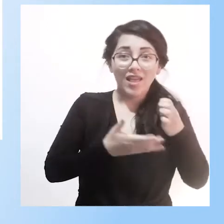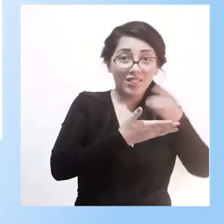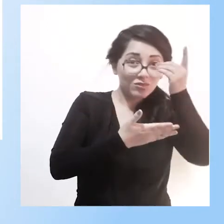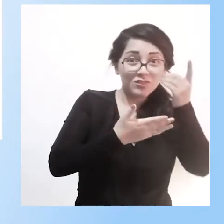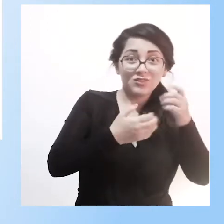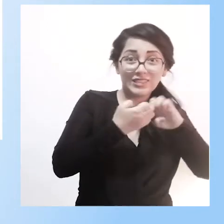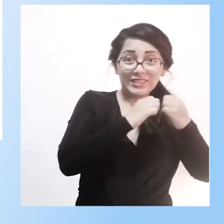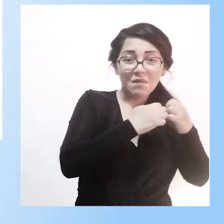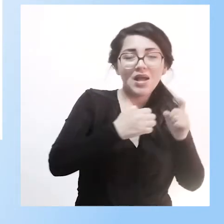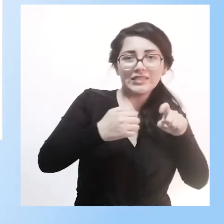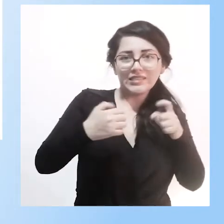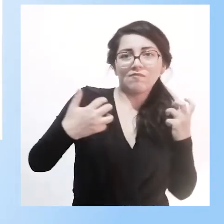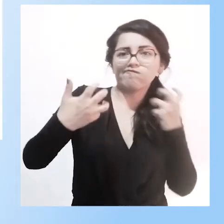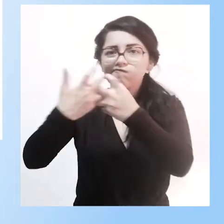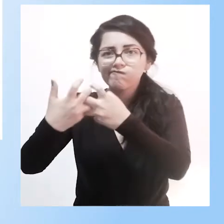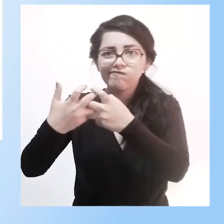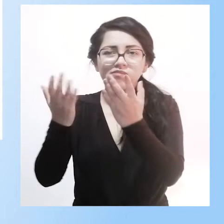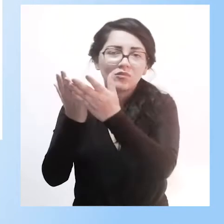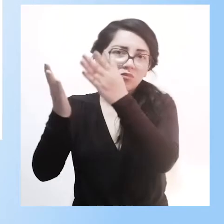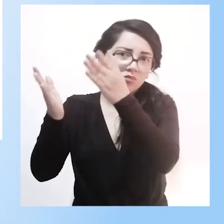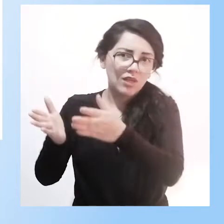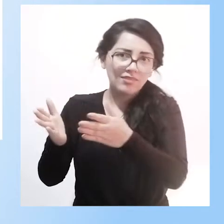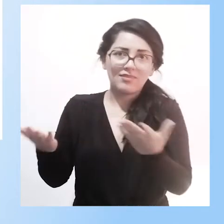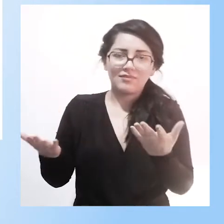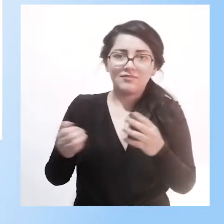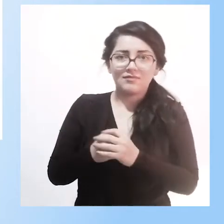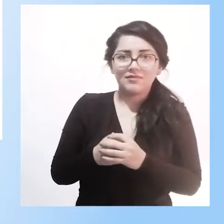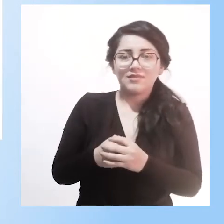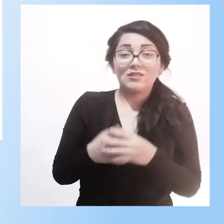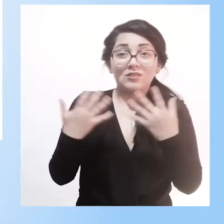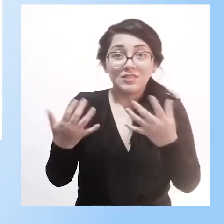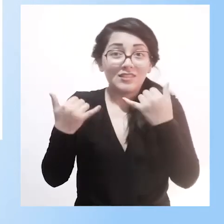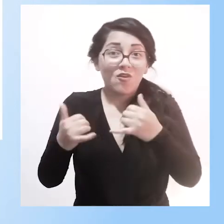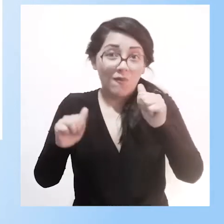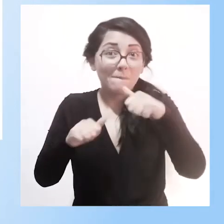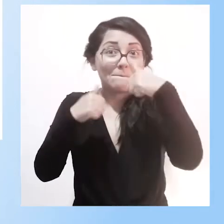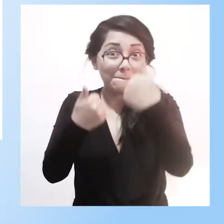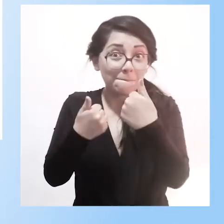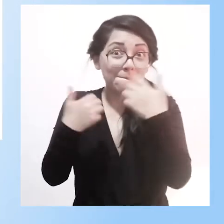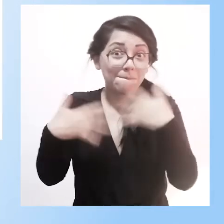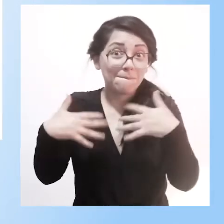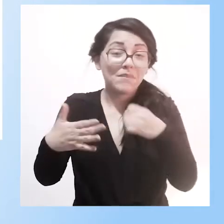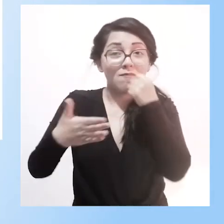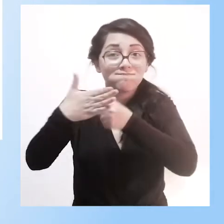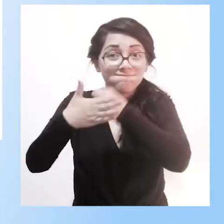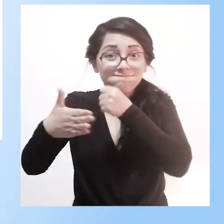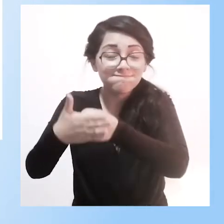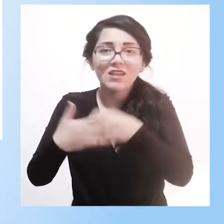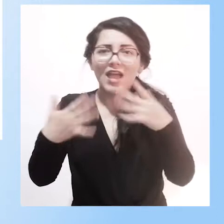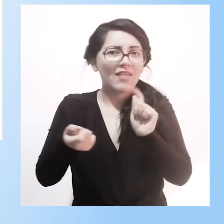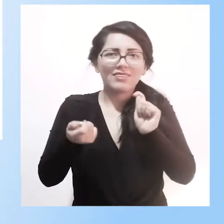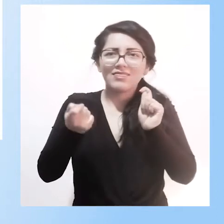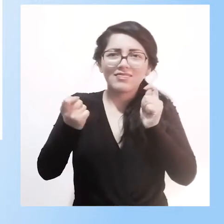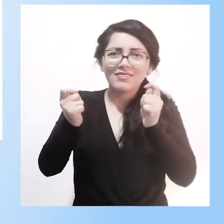necesidades al sistema educativo. Por dichos motivos, el reto de la atención a la diversidad en un sistema inclusivo implica un